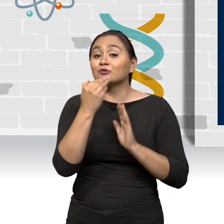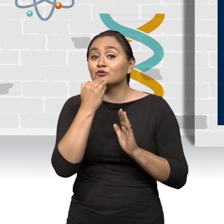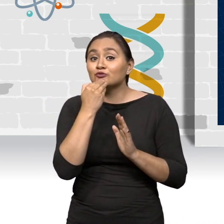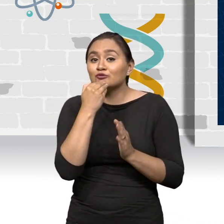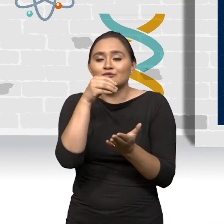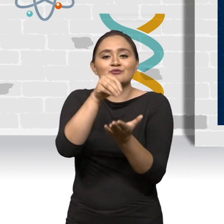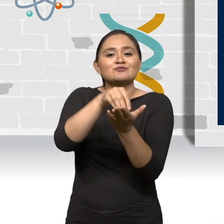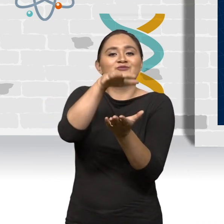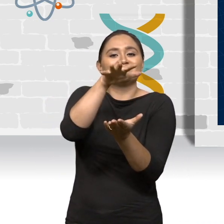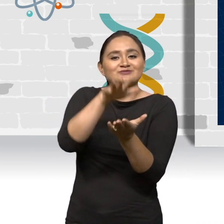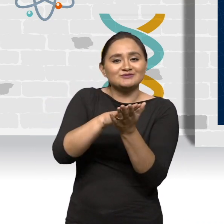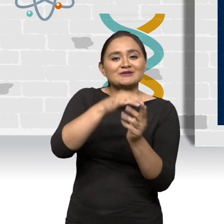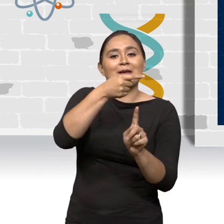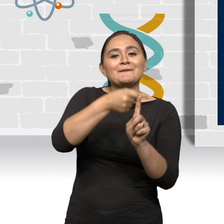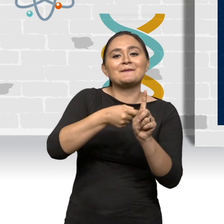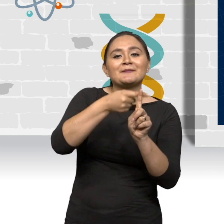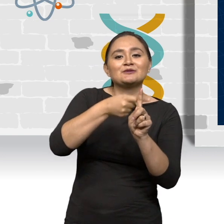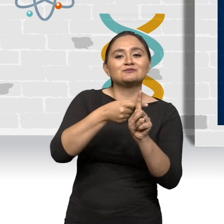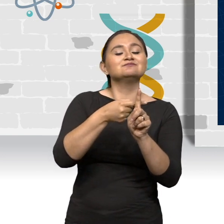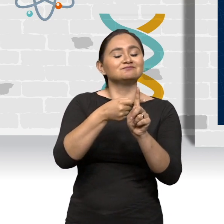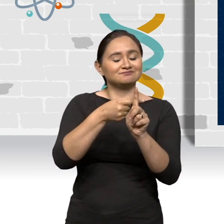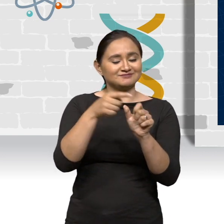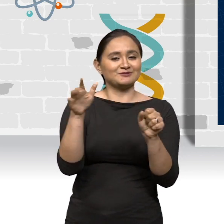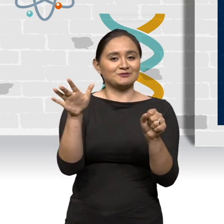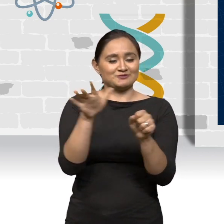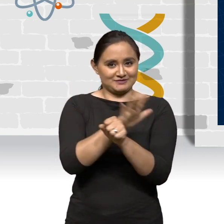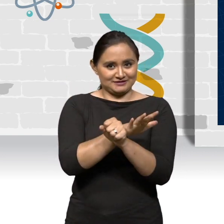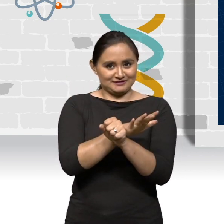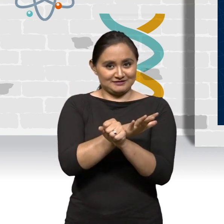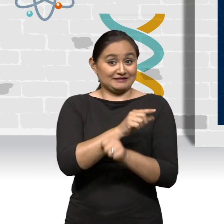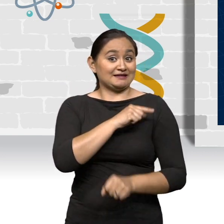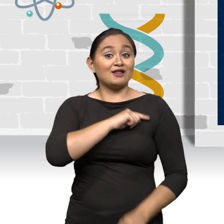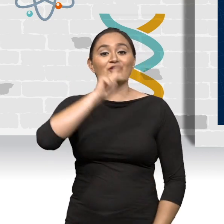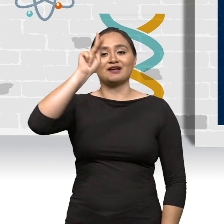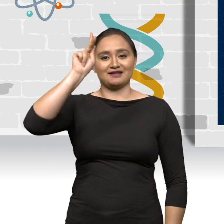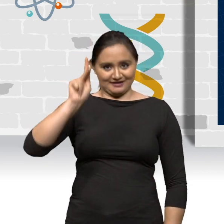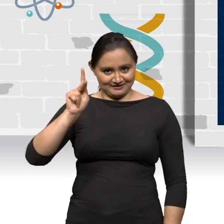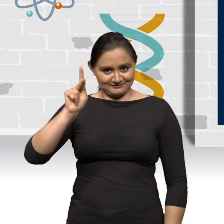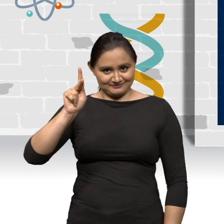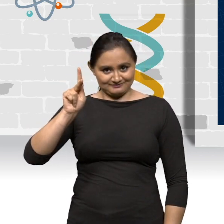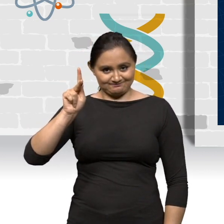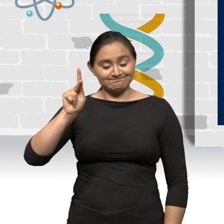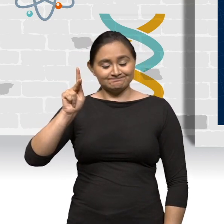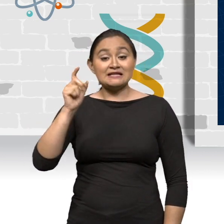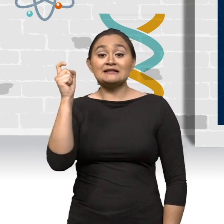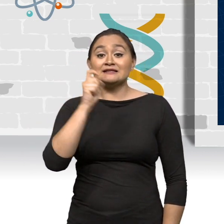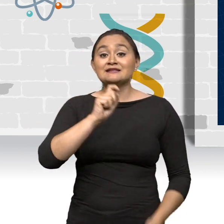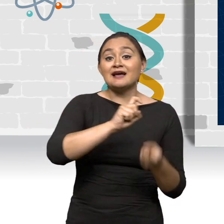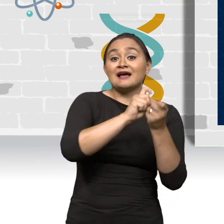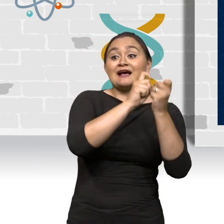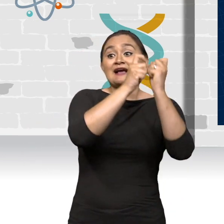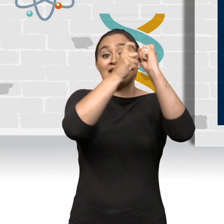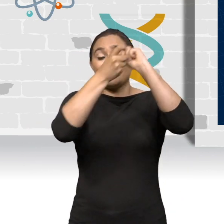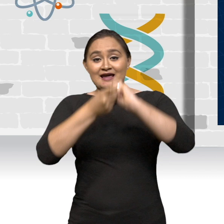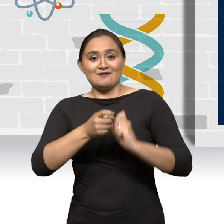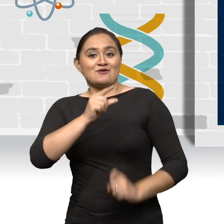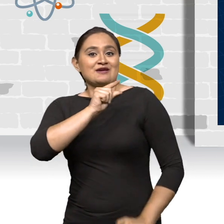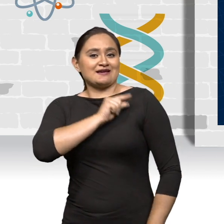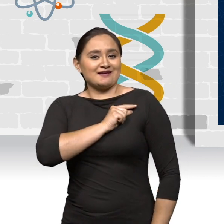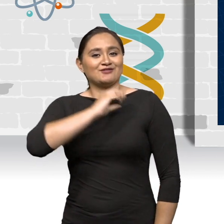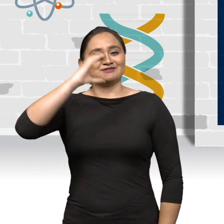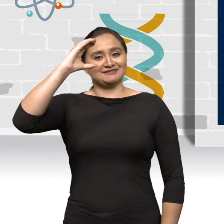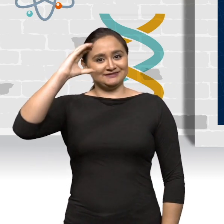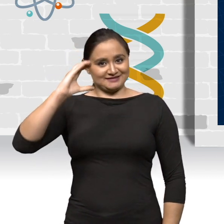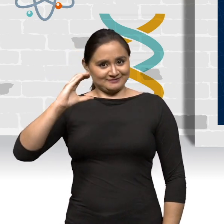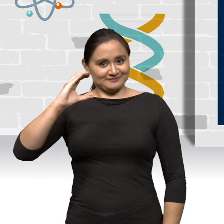ecuación fue establecida para temperaturas absolutas, es decir, en Kelvin. Por ello, debemos transformar los datos que